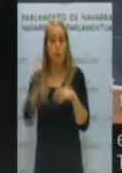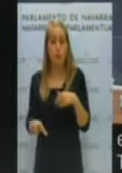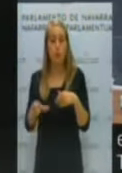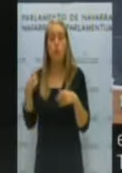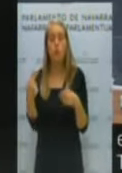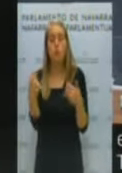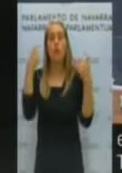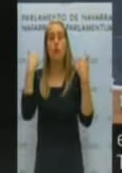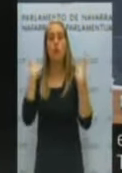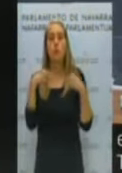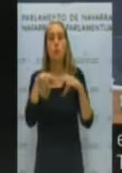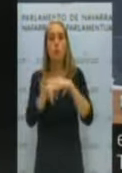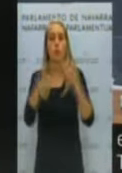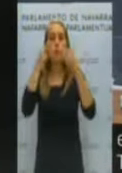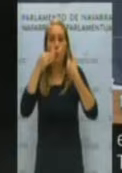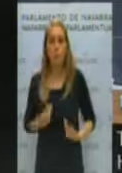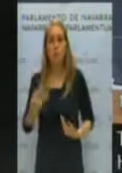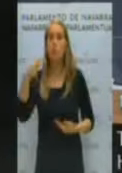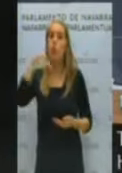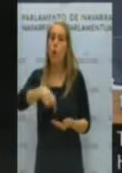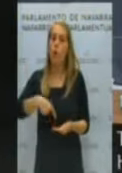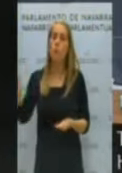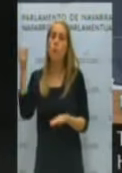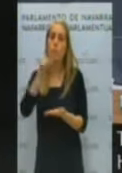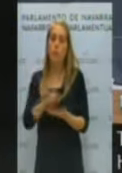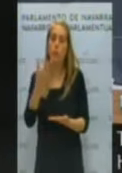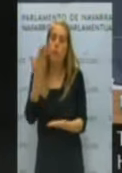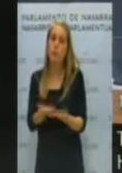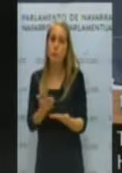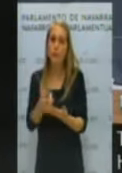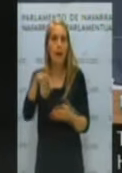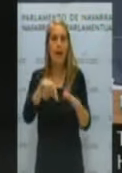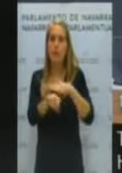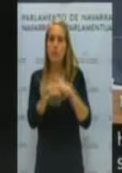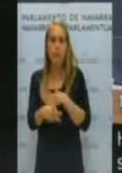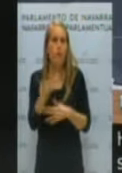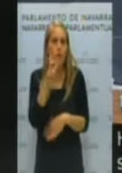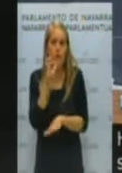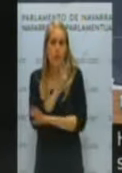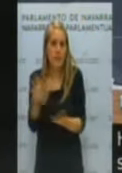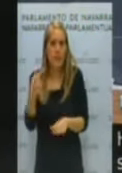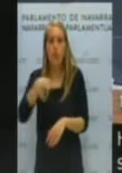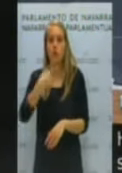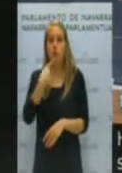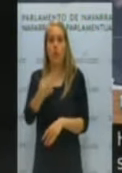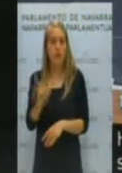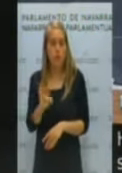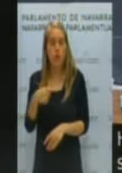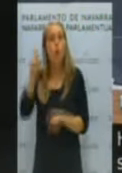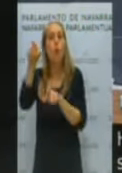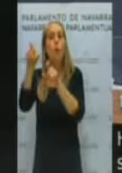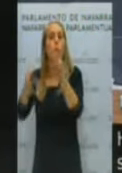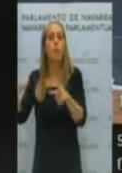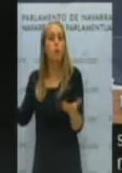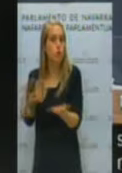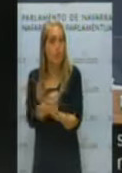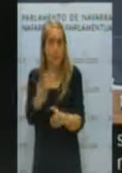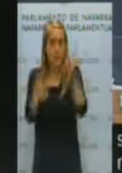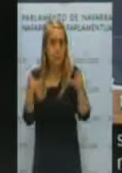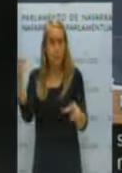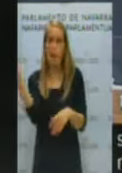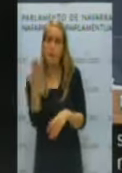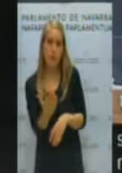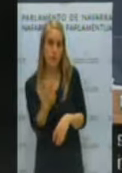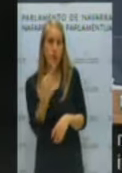se lo volvemos a pedir. La gestión está siendo nefasta. Y no porque lo digamos nosotros, sino que lo dicen fundamentalmente todos los implicados y